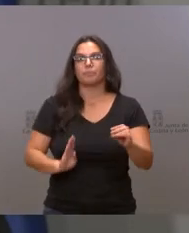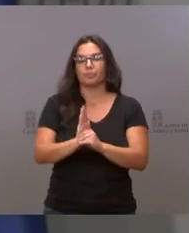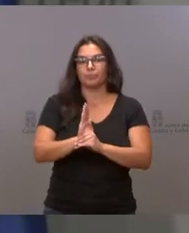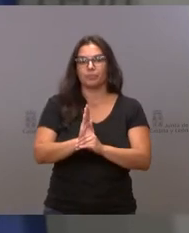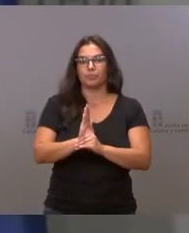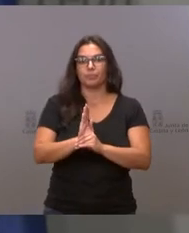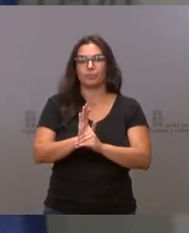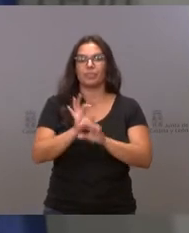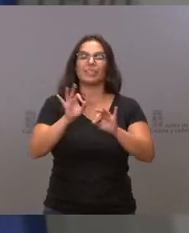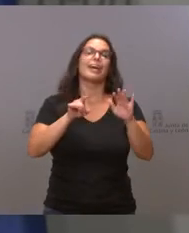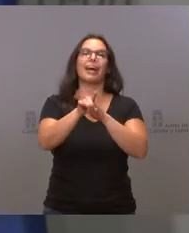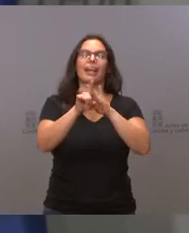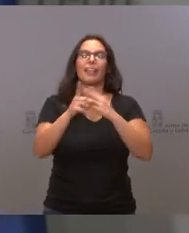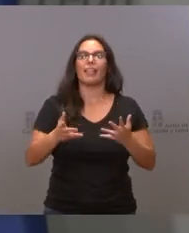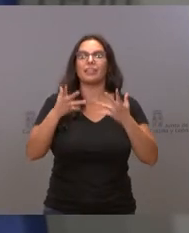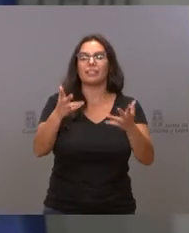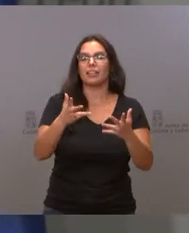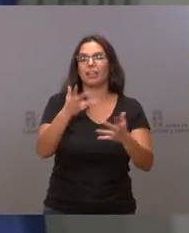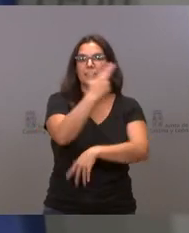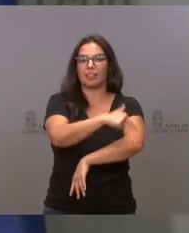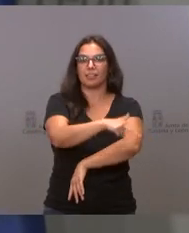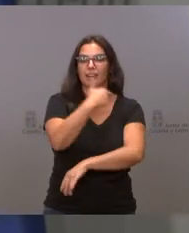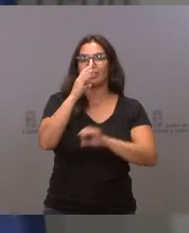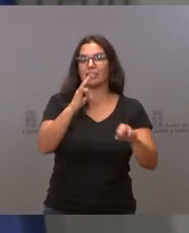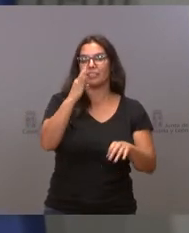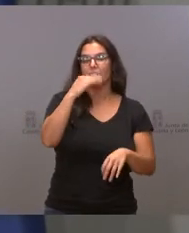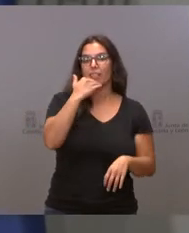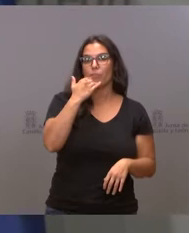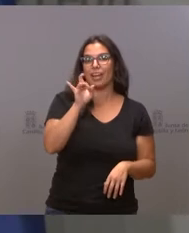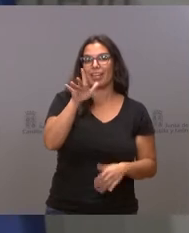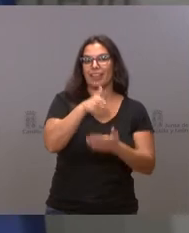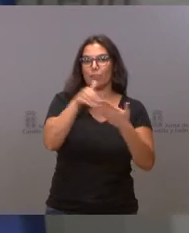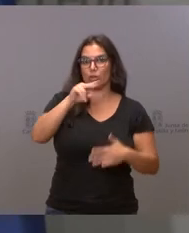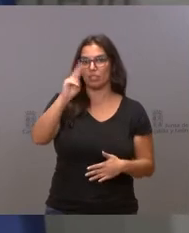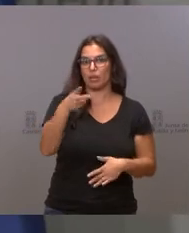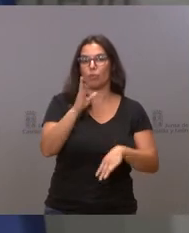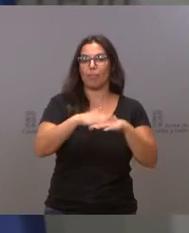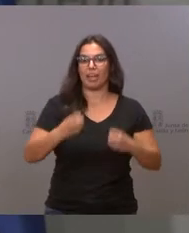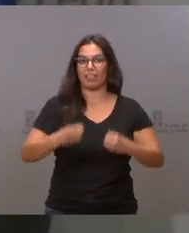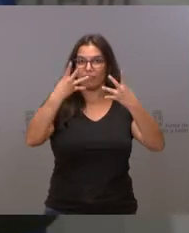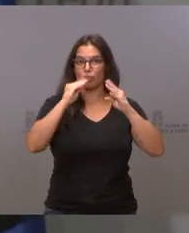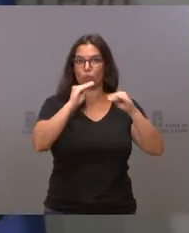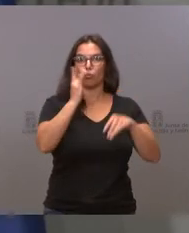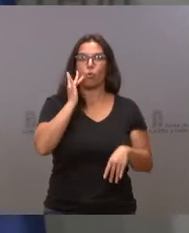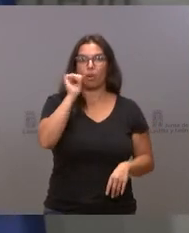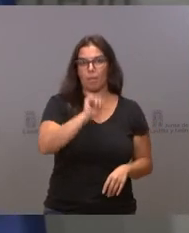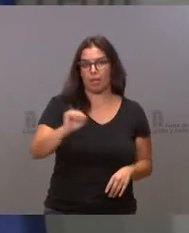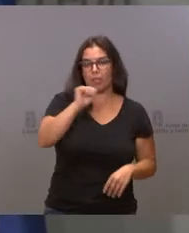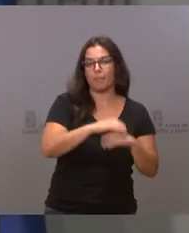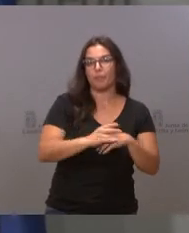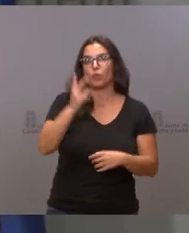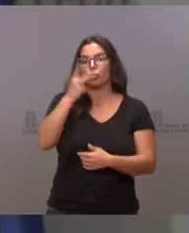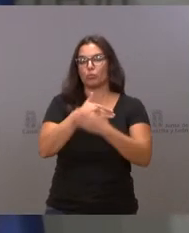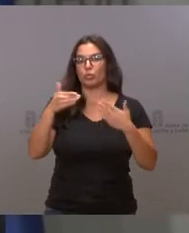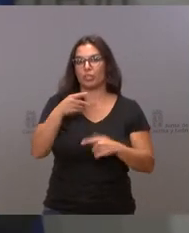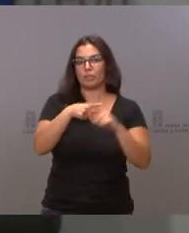la Gerencia de Asistencia Sanitaria Zamora 15 millones de euros destinadas a la limpieza de sus edificios, 2,5 de